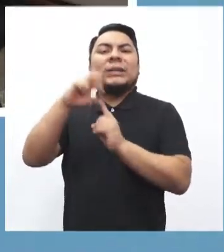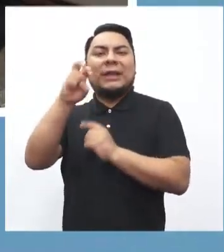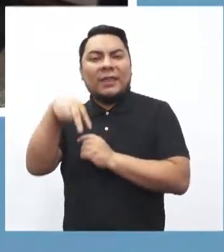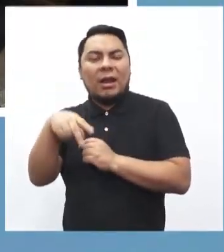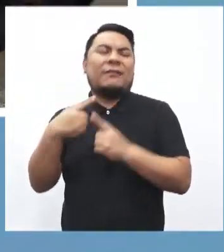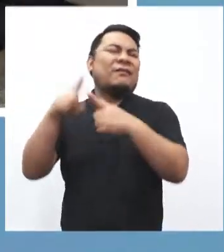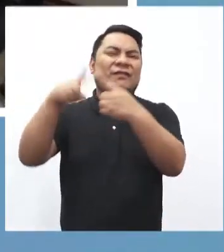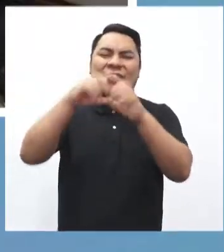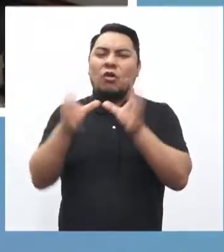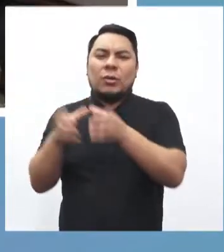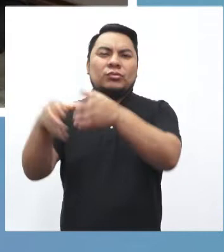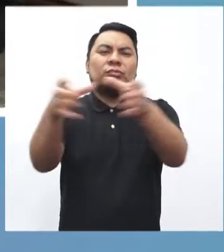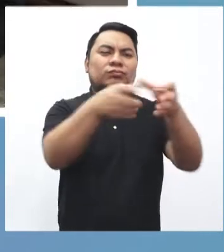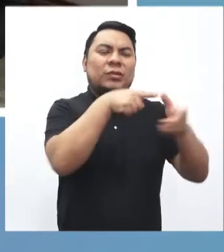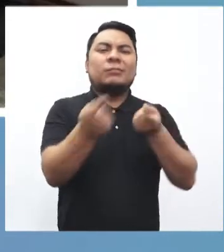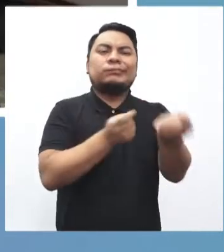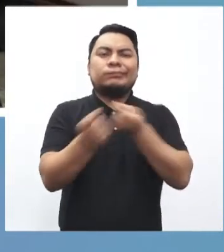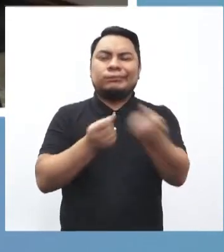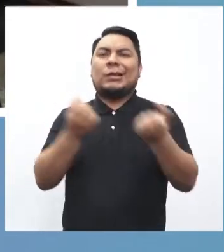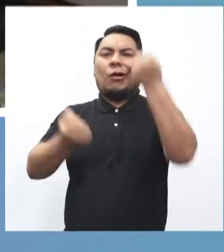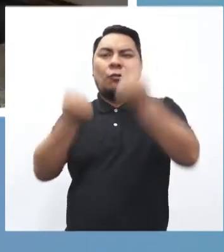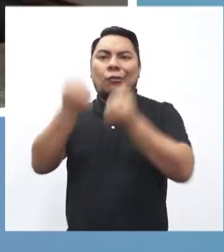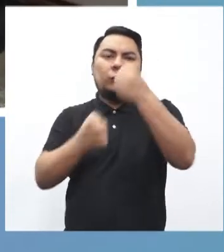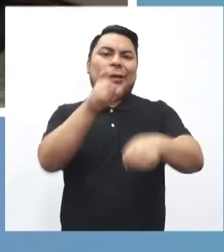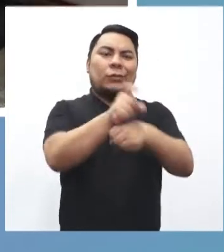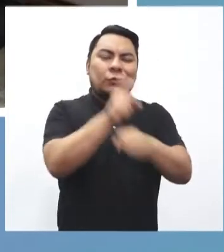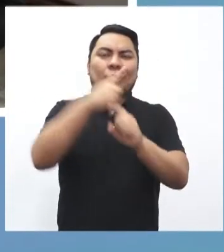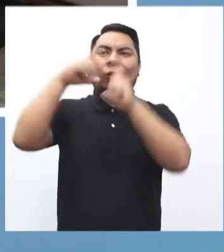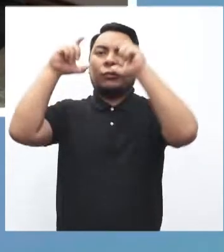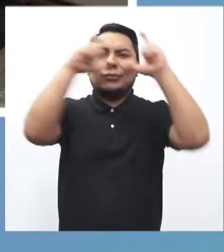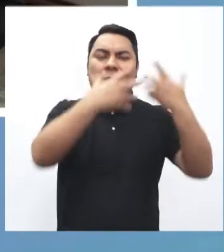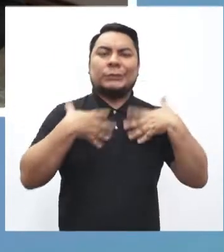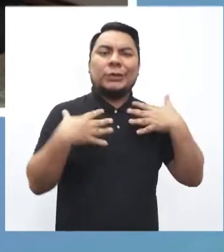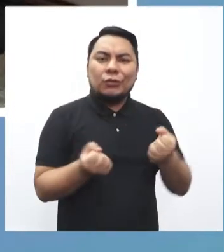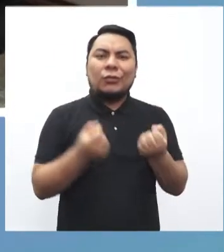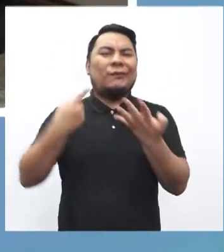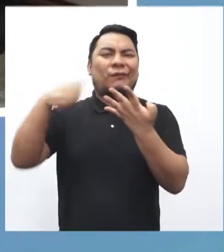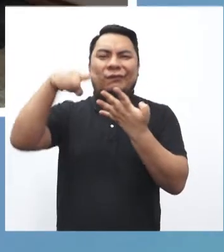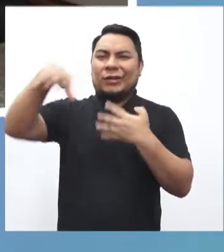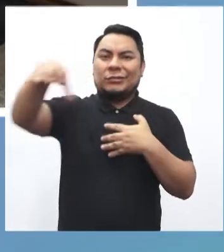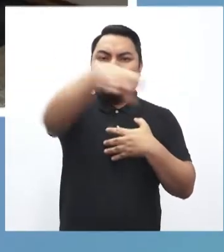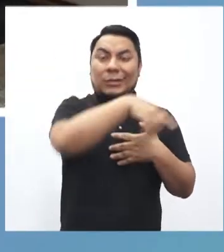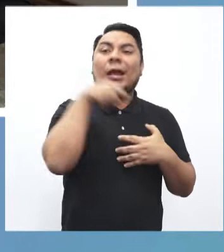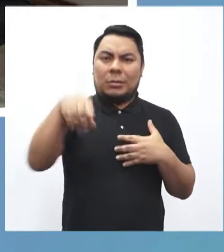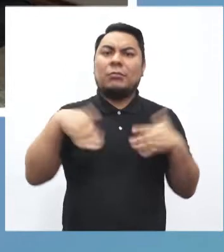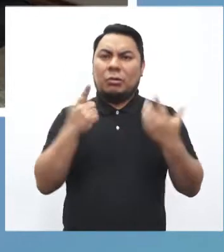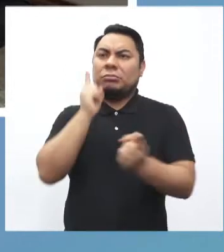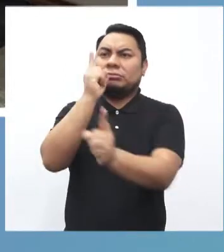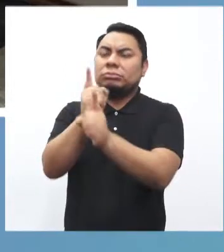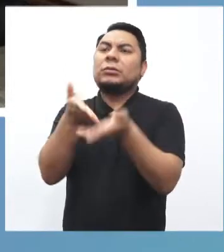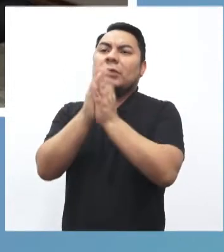regionales también y, junto a ellos, sus direcciones de educación, turismo, salud, entre otros. Los gobiernos